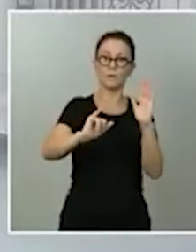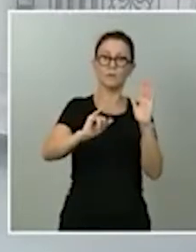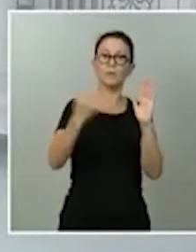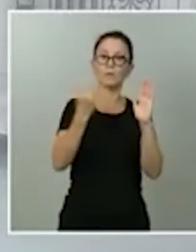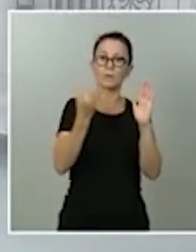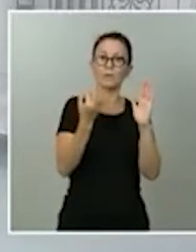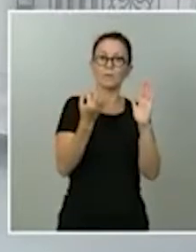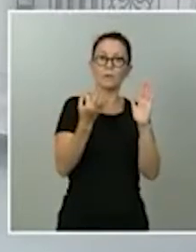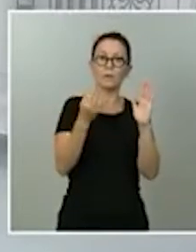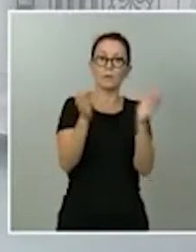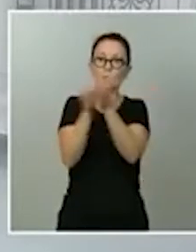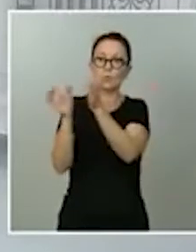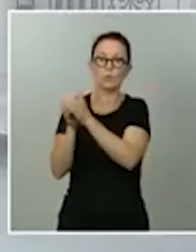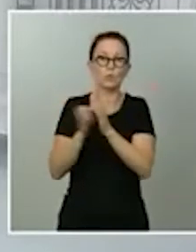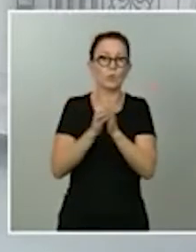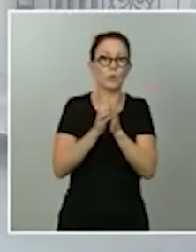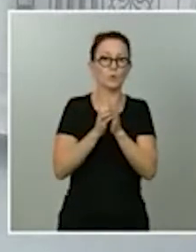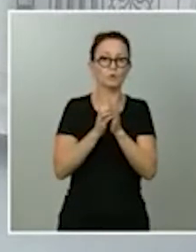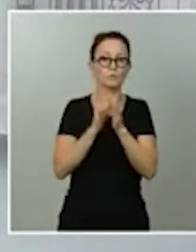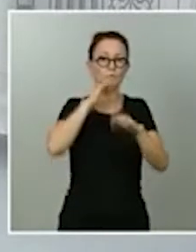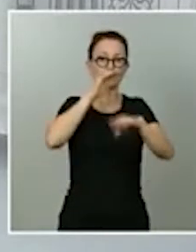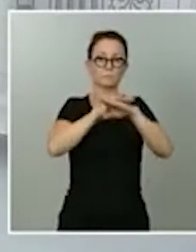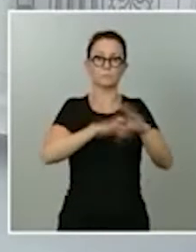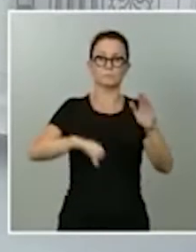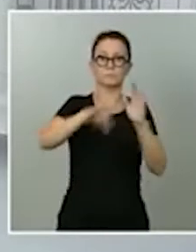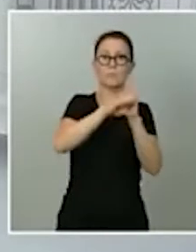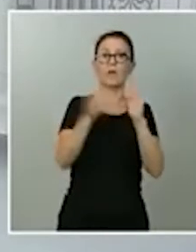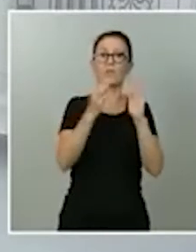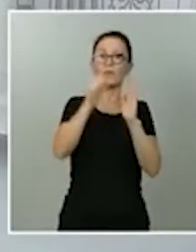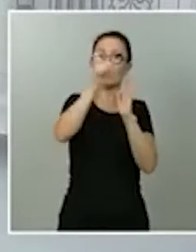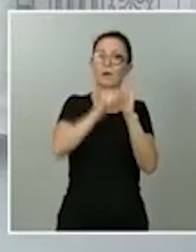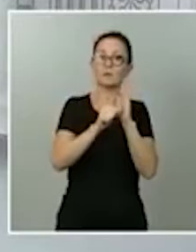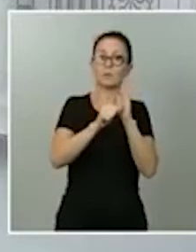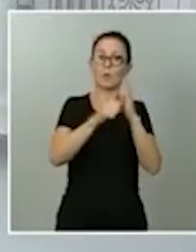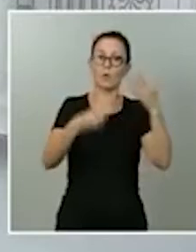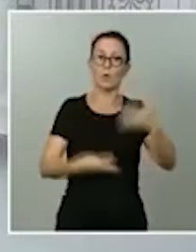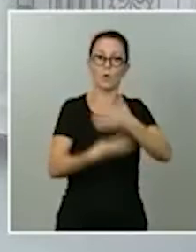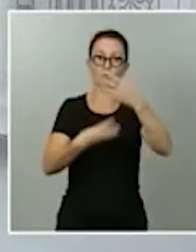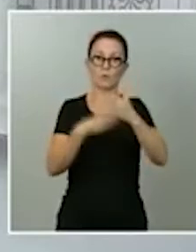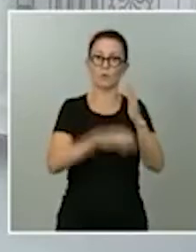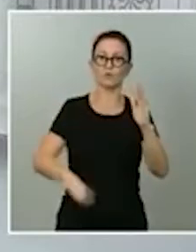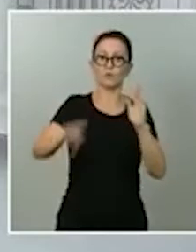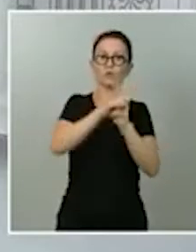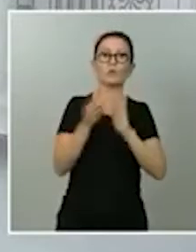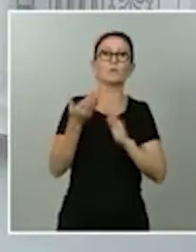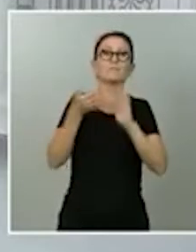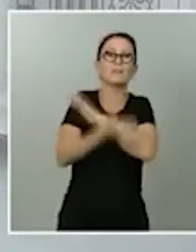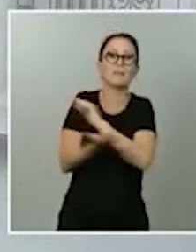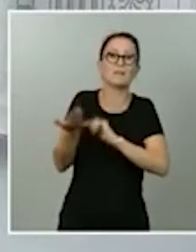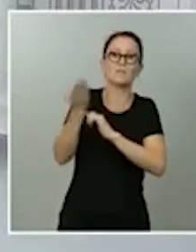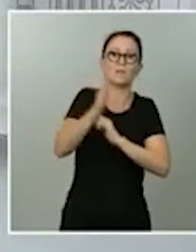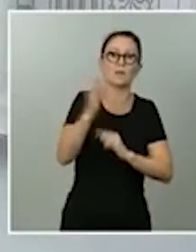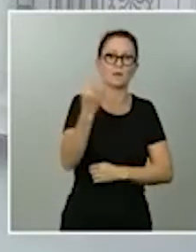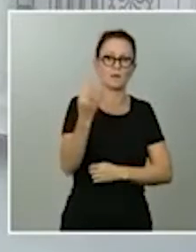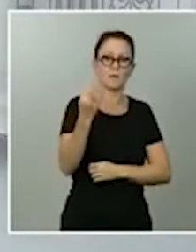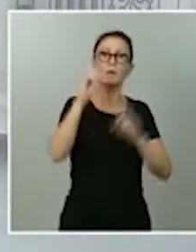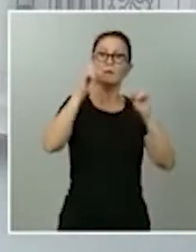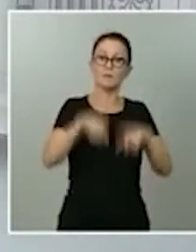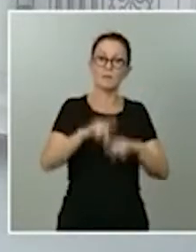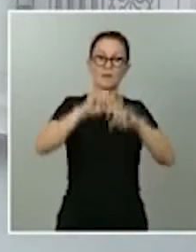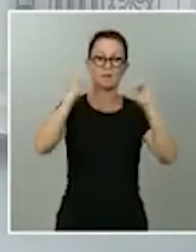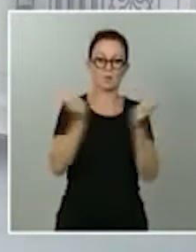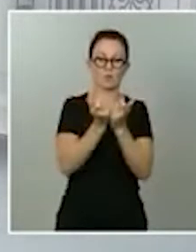conscientes del título octavo de la Constitución y lo que representa. Estamos celebrando consejos interterritoriales todas las semanas